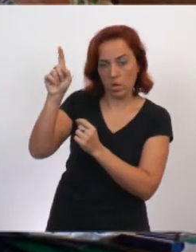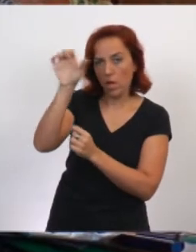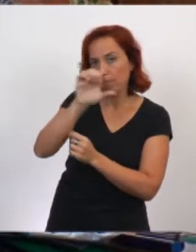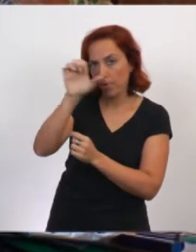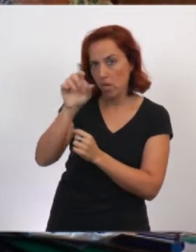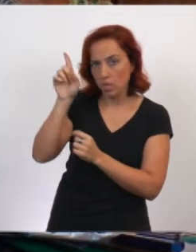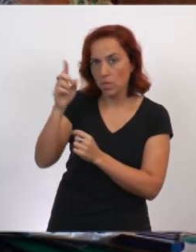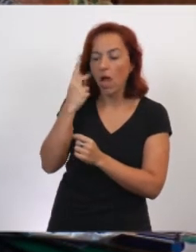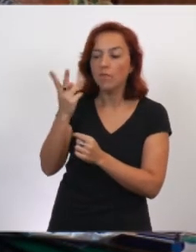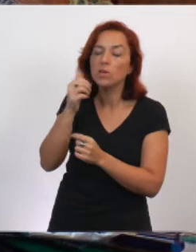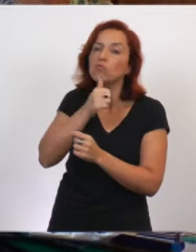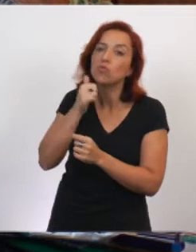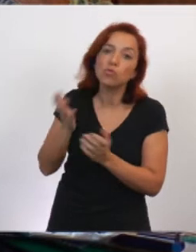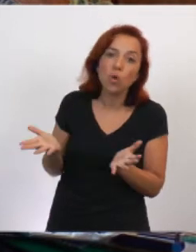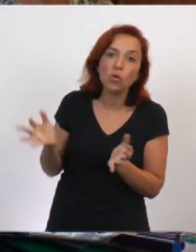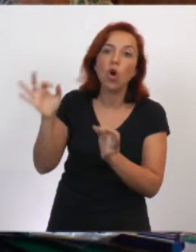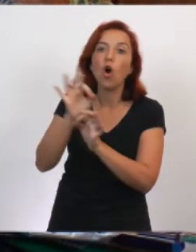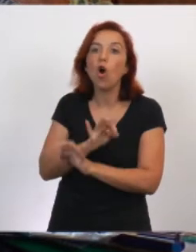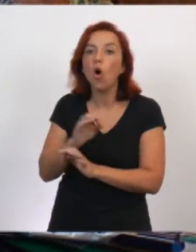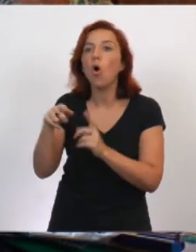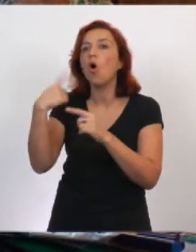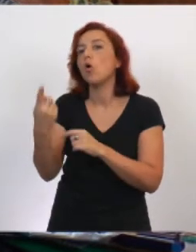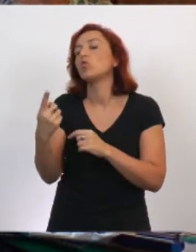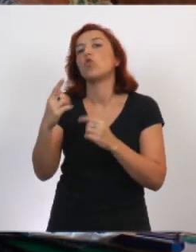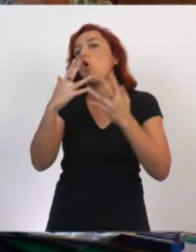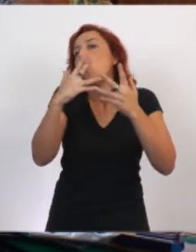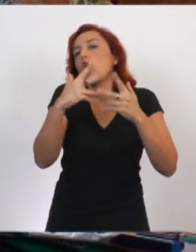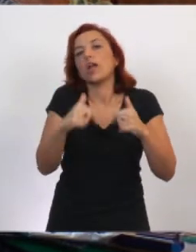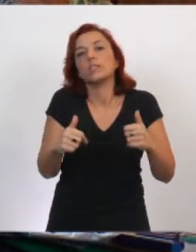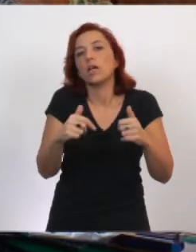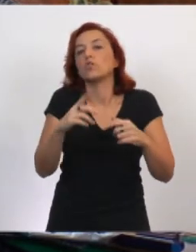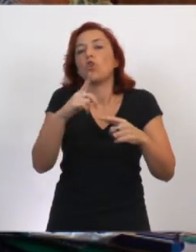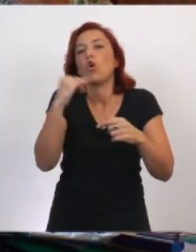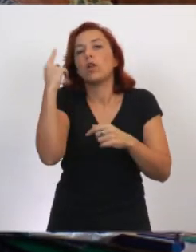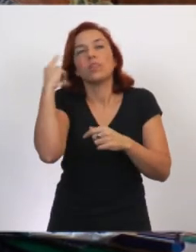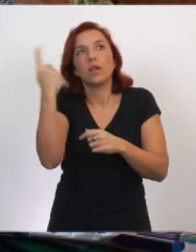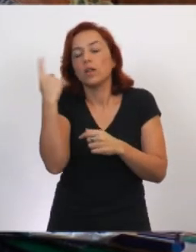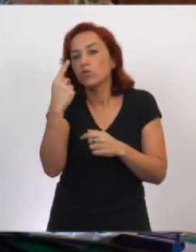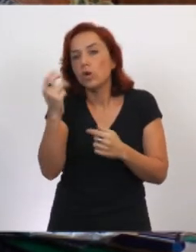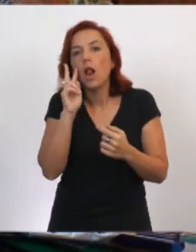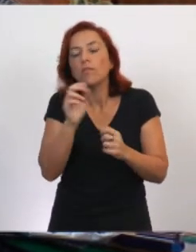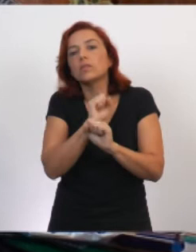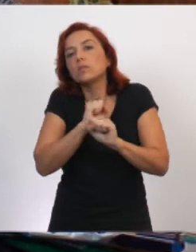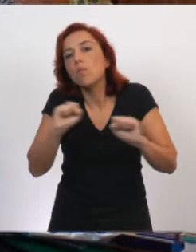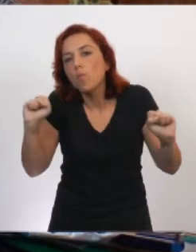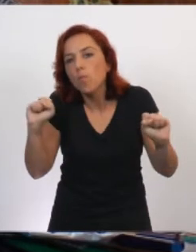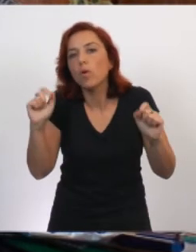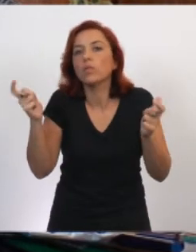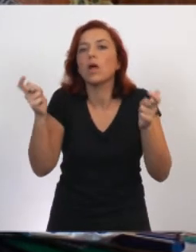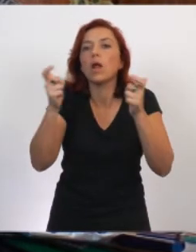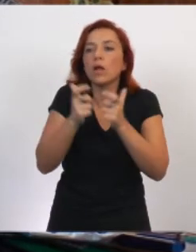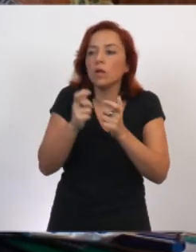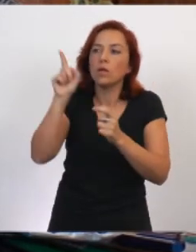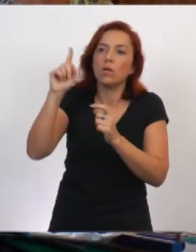a los efectos de poder buscar una solución, y si no, con algún organismo internacional, para poder lograr la